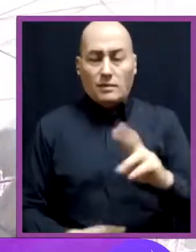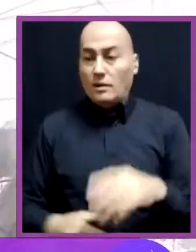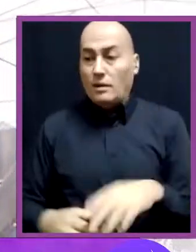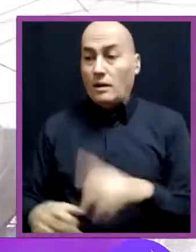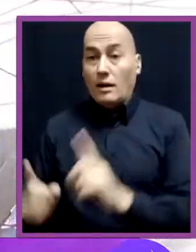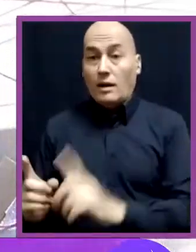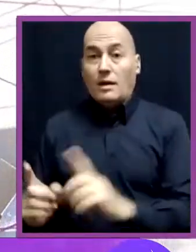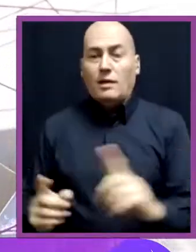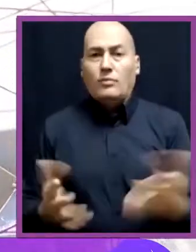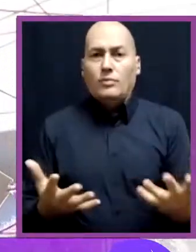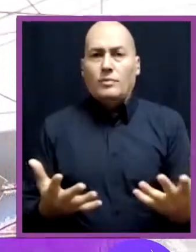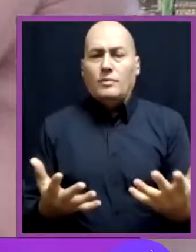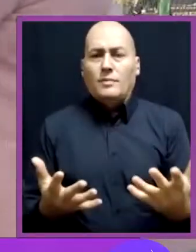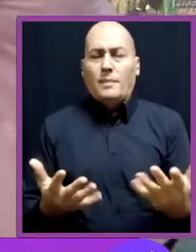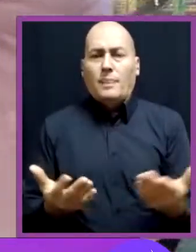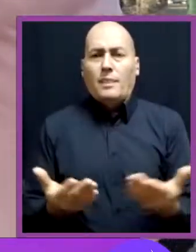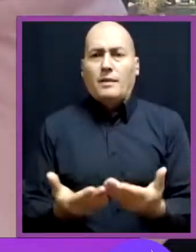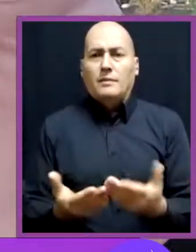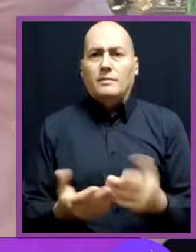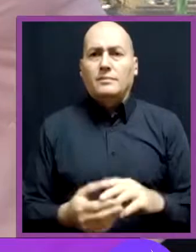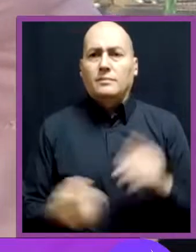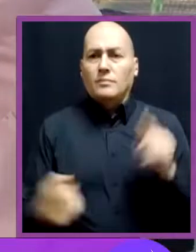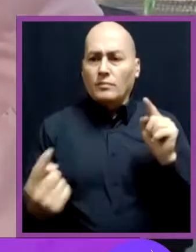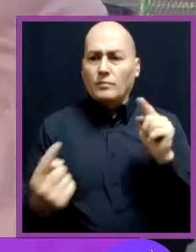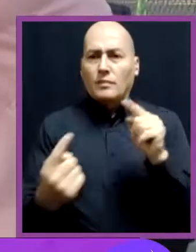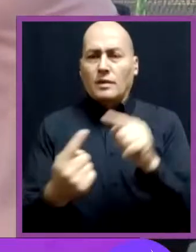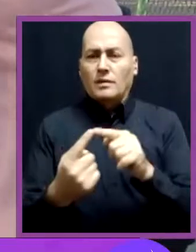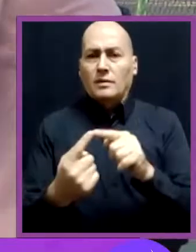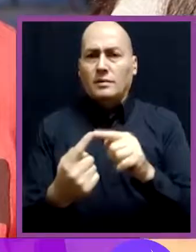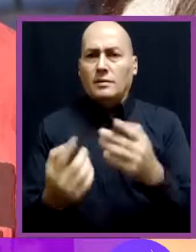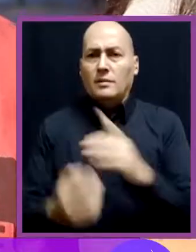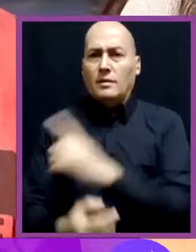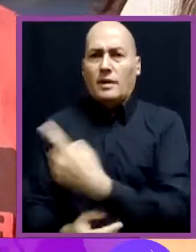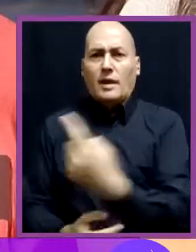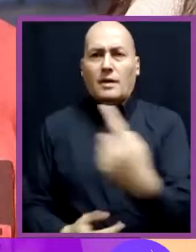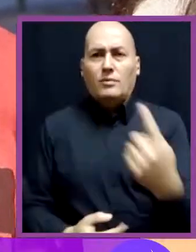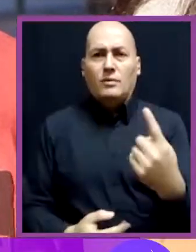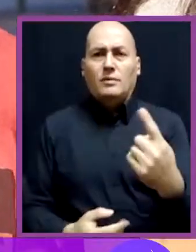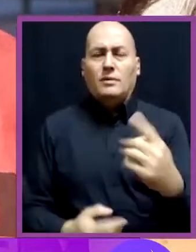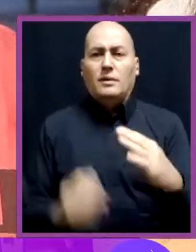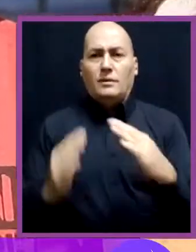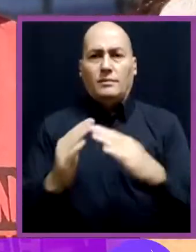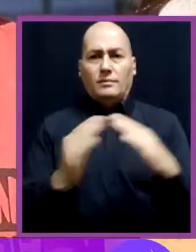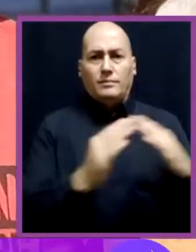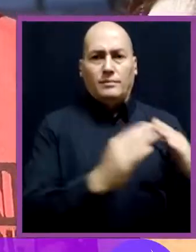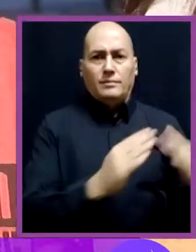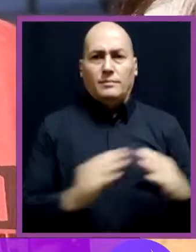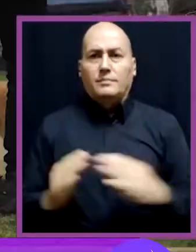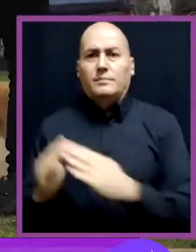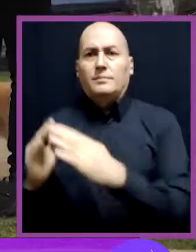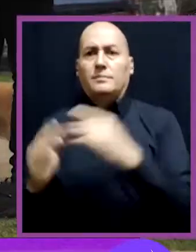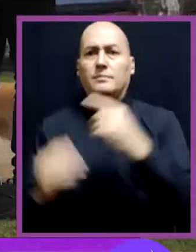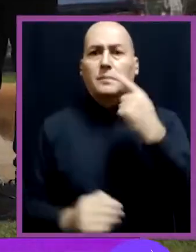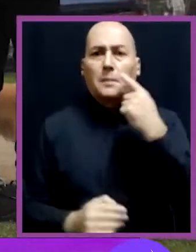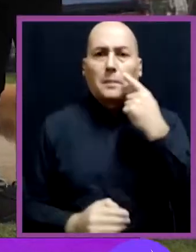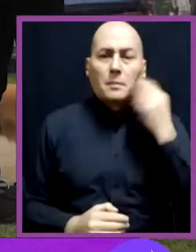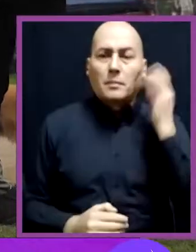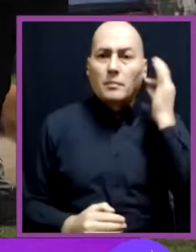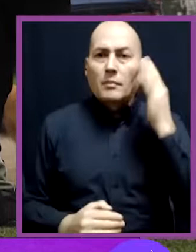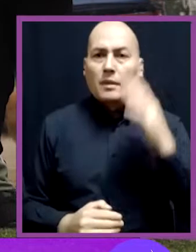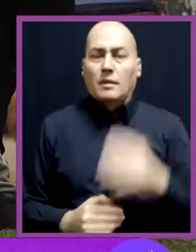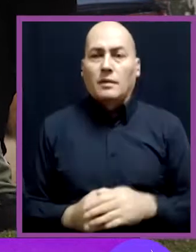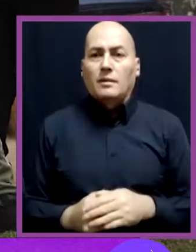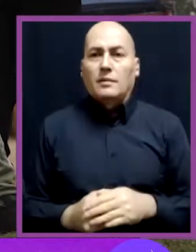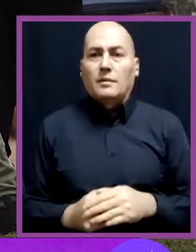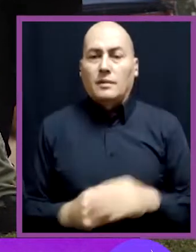iniciativa realizada en los últimos 10 meses ha tenido como principal protagonista a cada uno de nuestros vecinos y vecinas. Elevar la